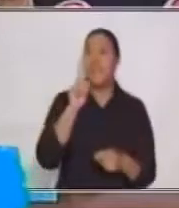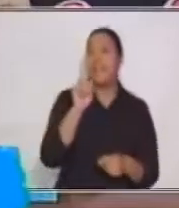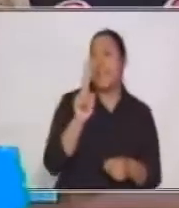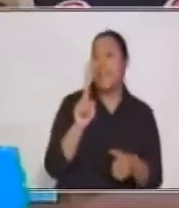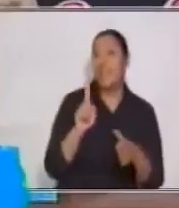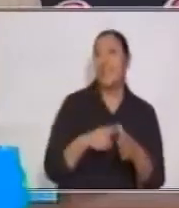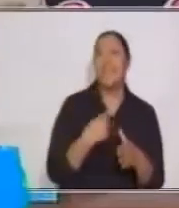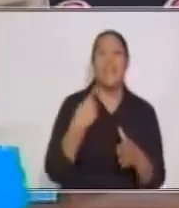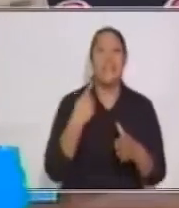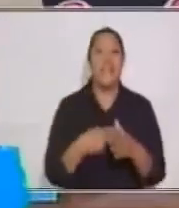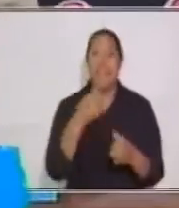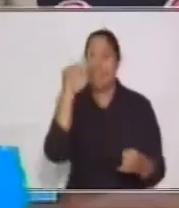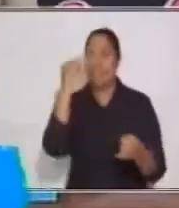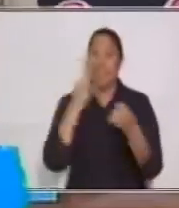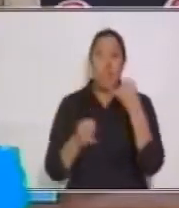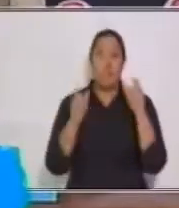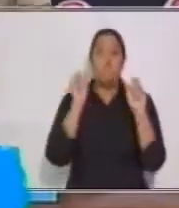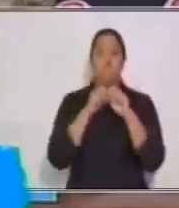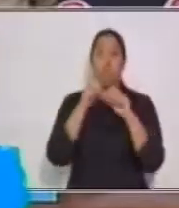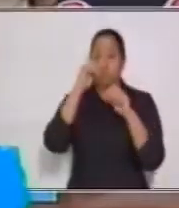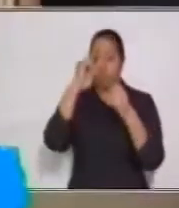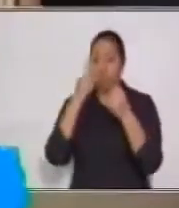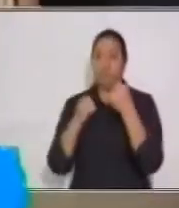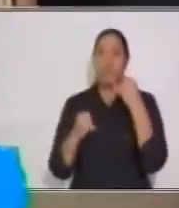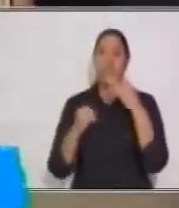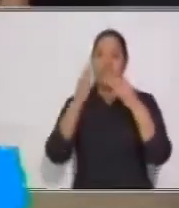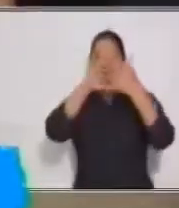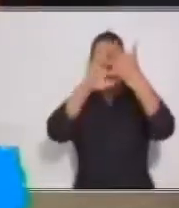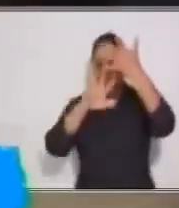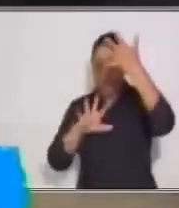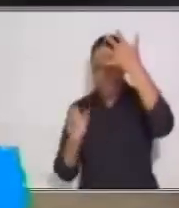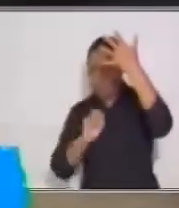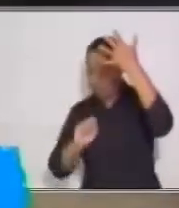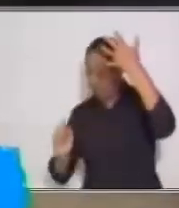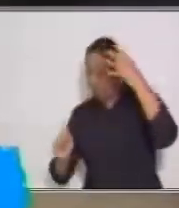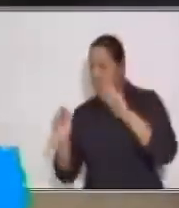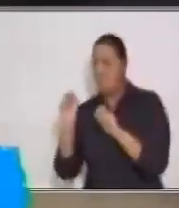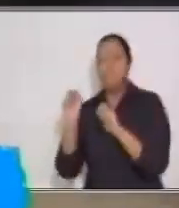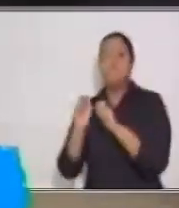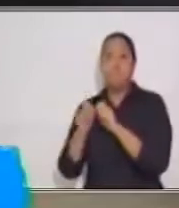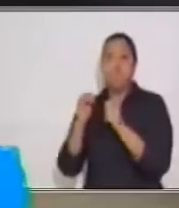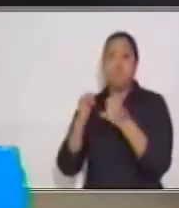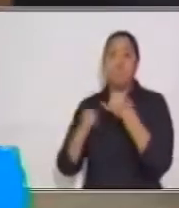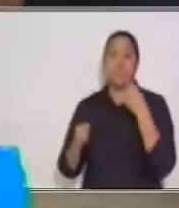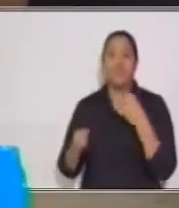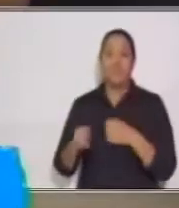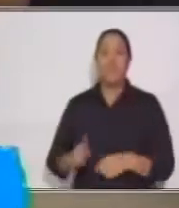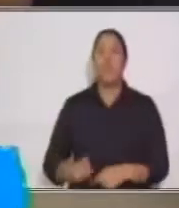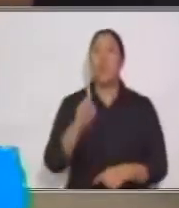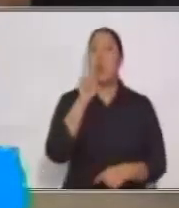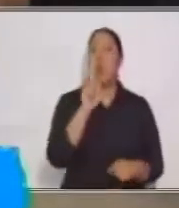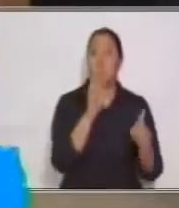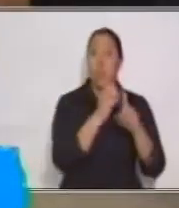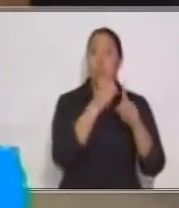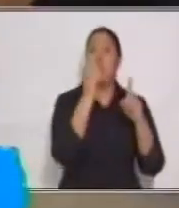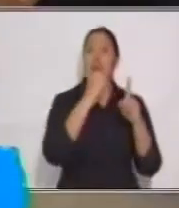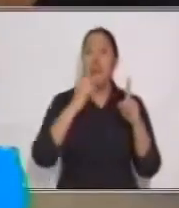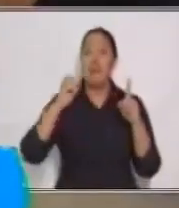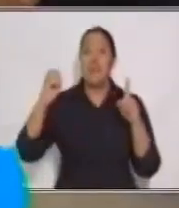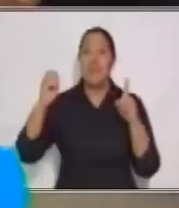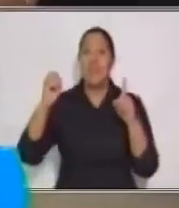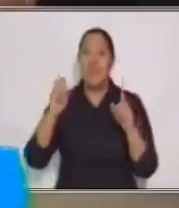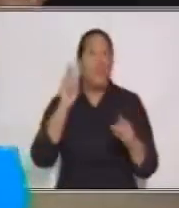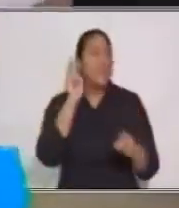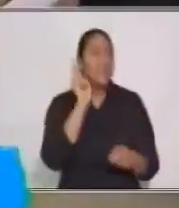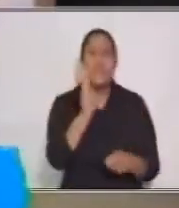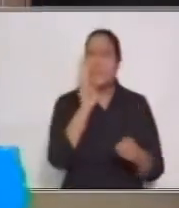acabes de escribir. Punto final. Una oración. Siempre acaba